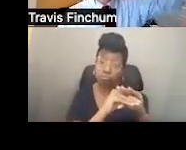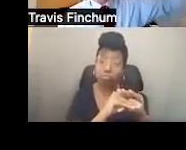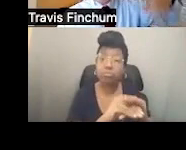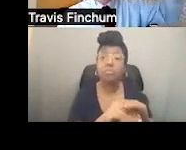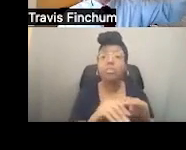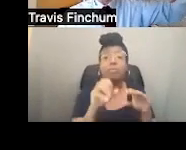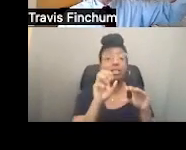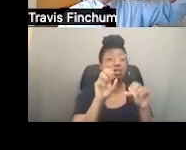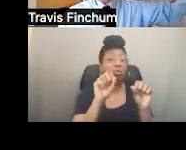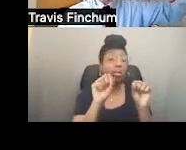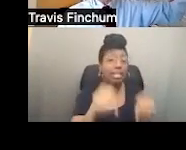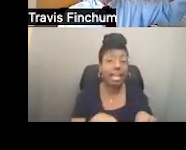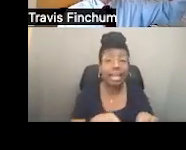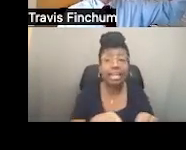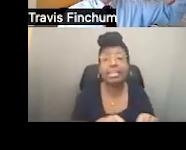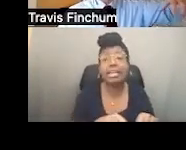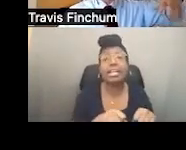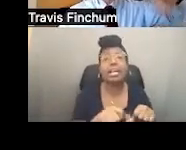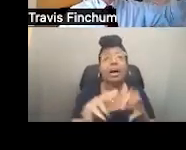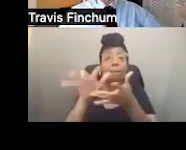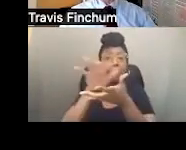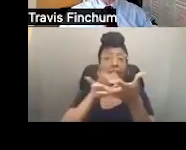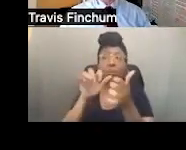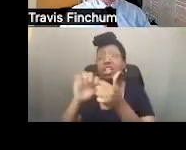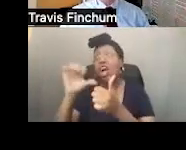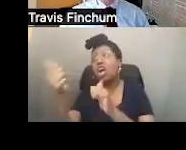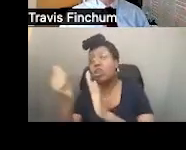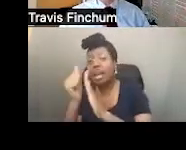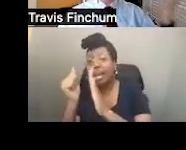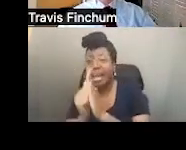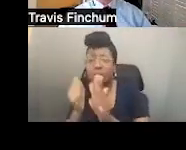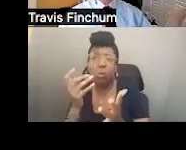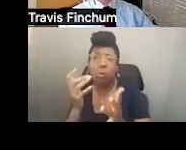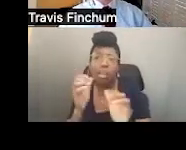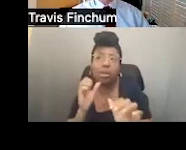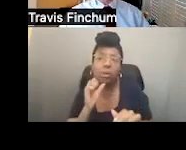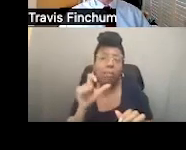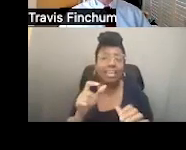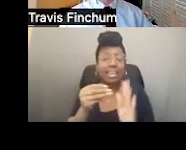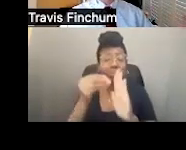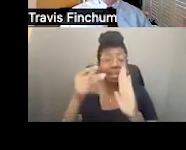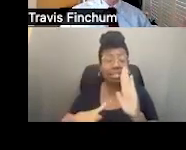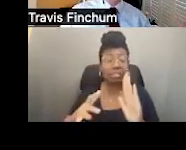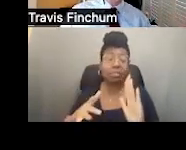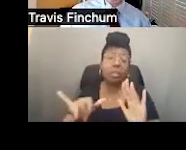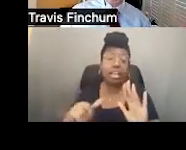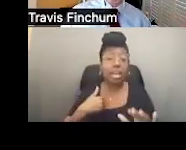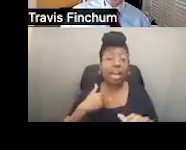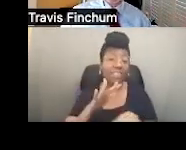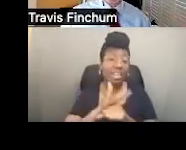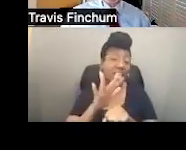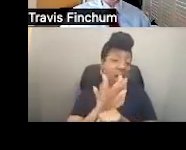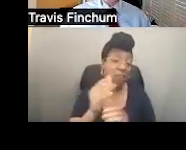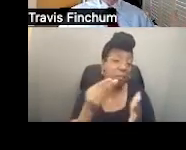depositar fondos que están siendo administrados con otros dólares, cosa que no sea tan caro. Y ahora tenemos